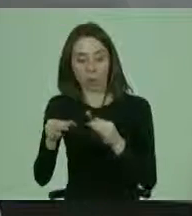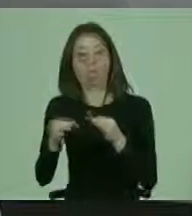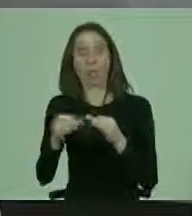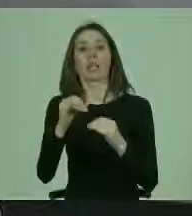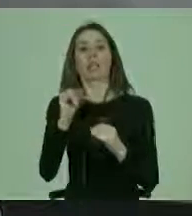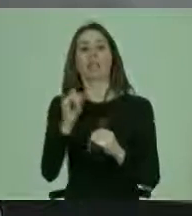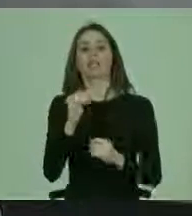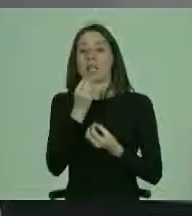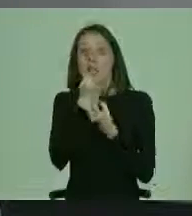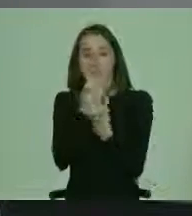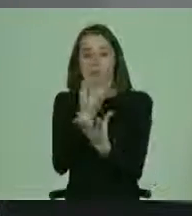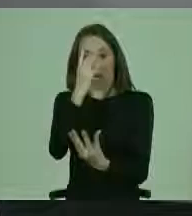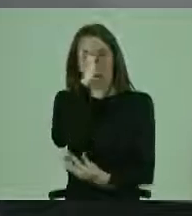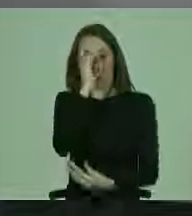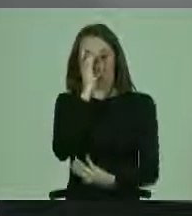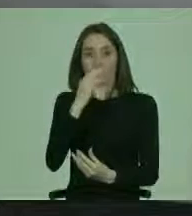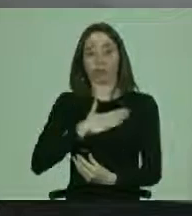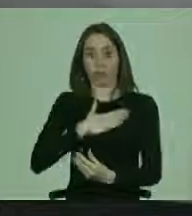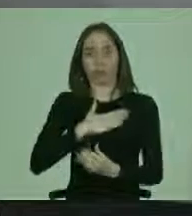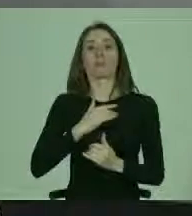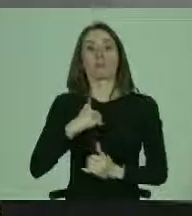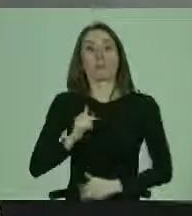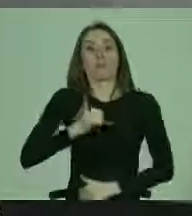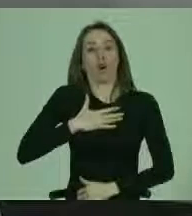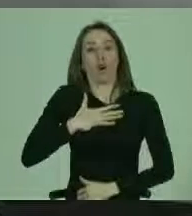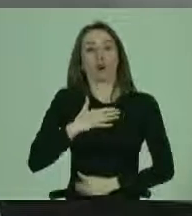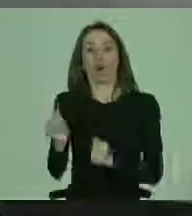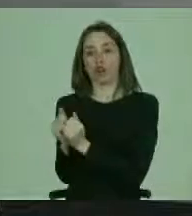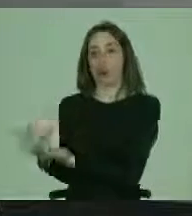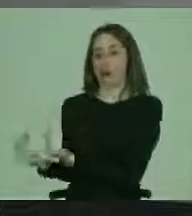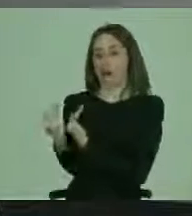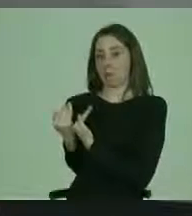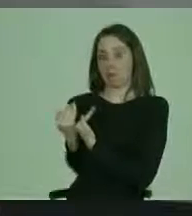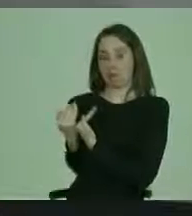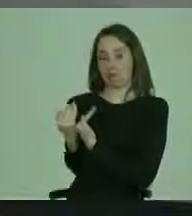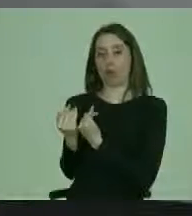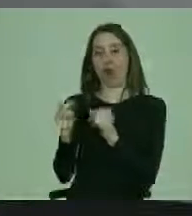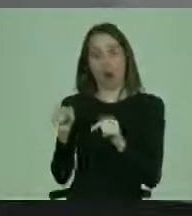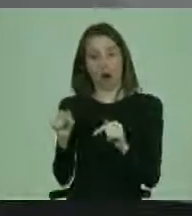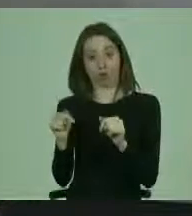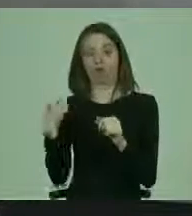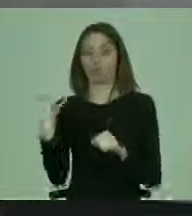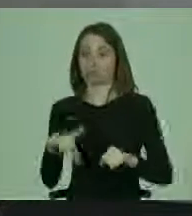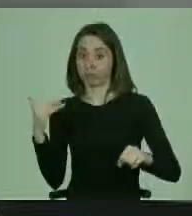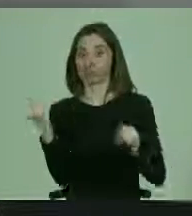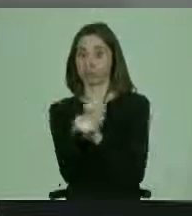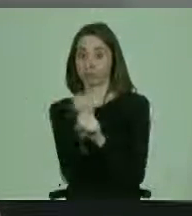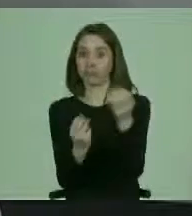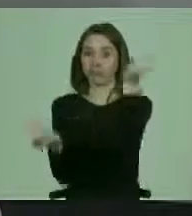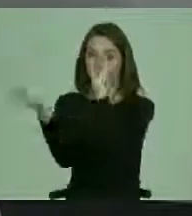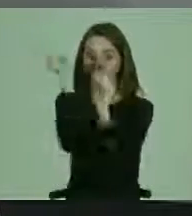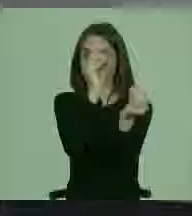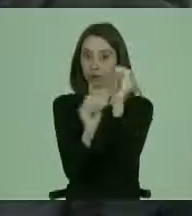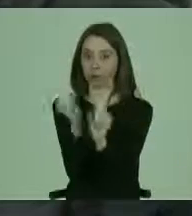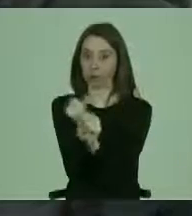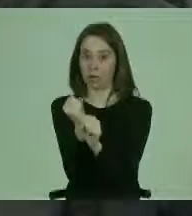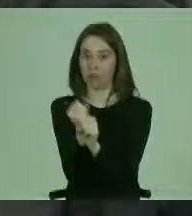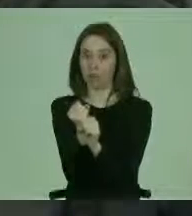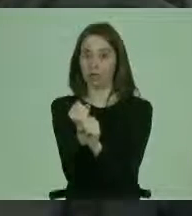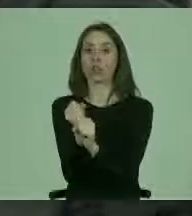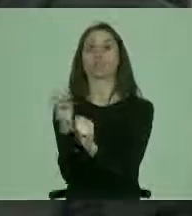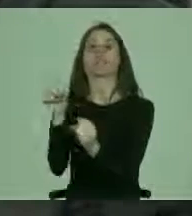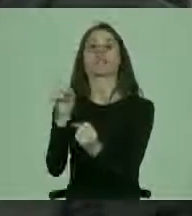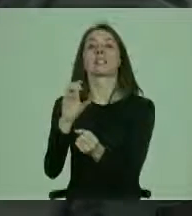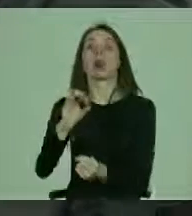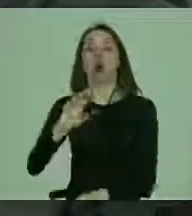expresión de la voluntad con apoyos, que es aquello sobre lo cual se está trabajando intensamente en el órgano de